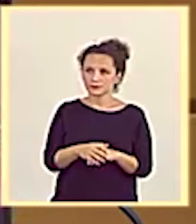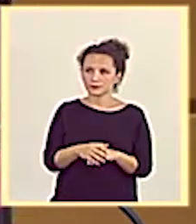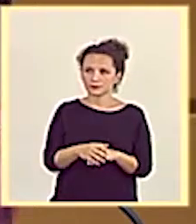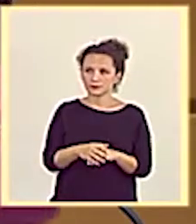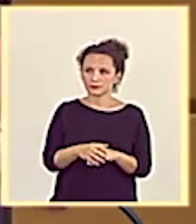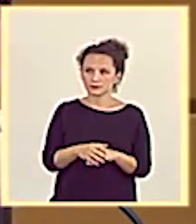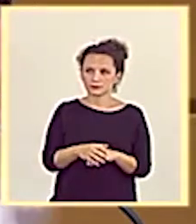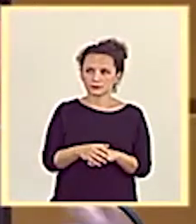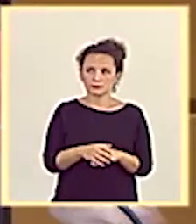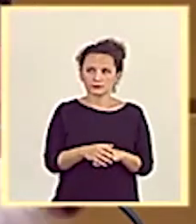Gracias. Gracias. Gracias. Gracias. Gracias. Gracias.